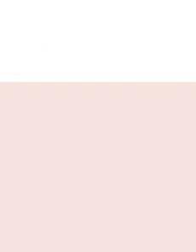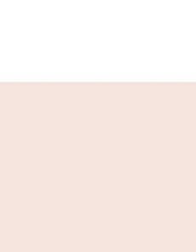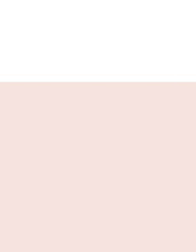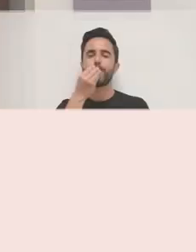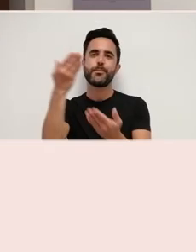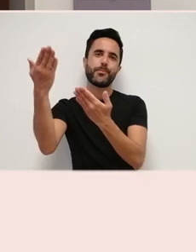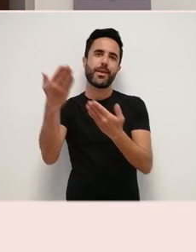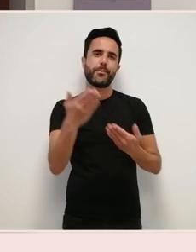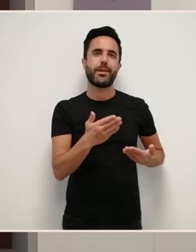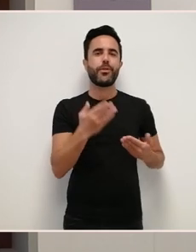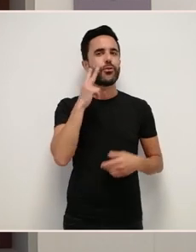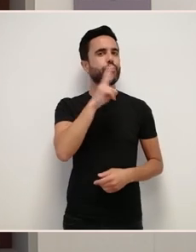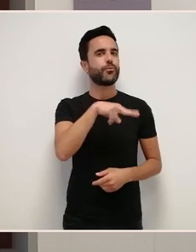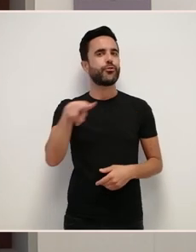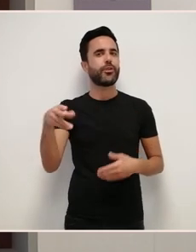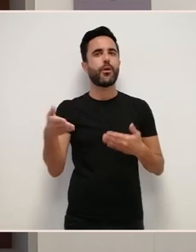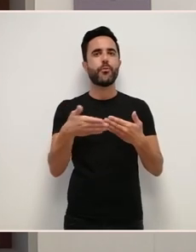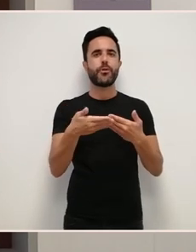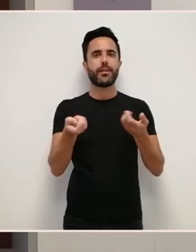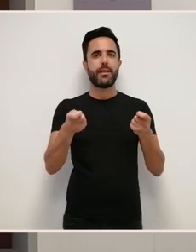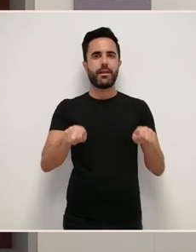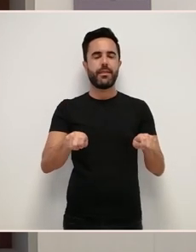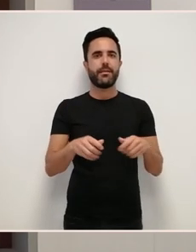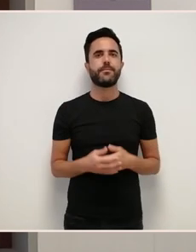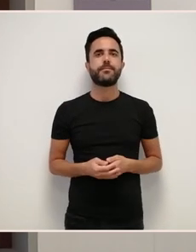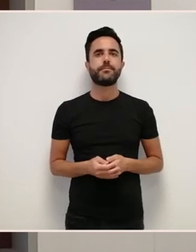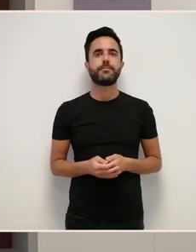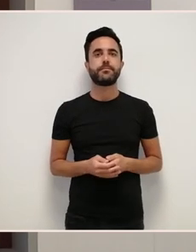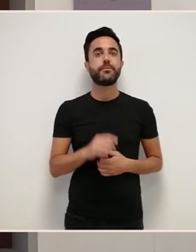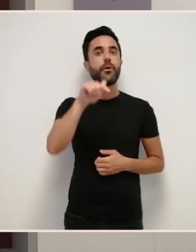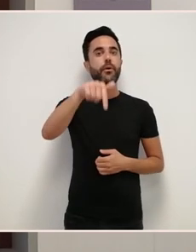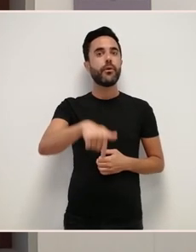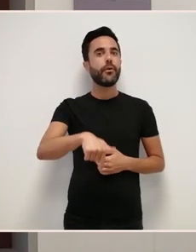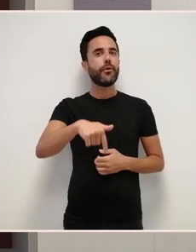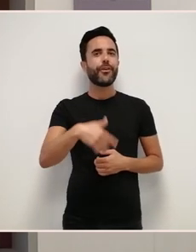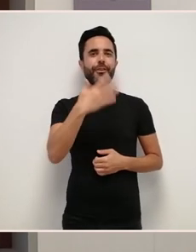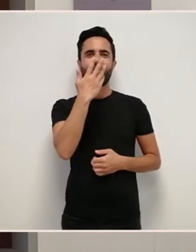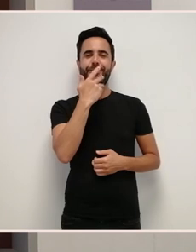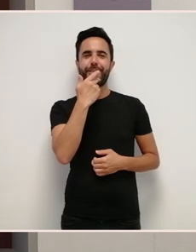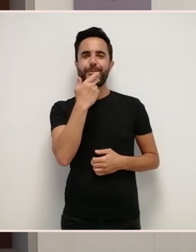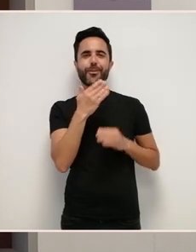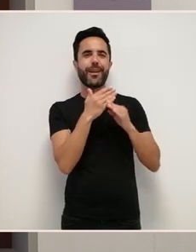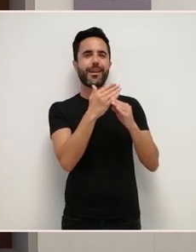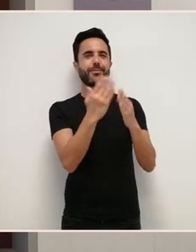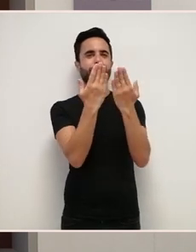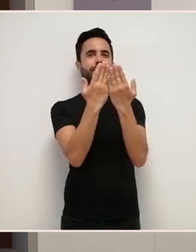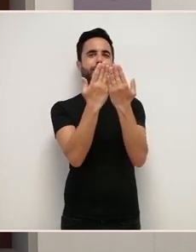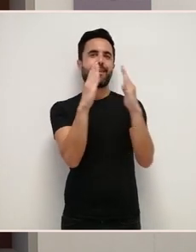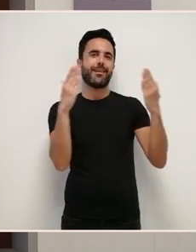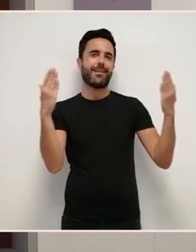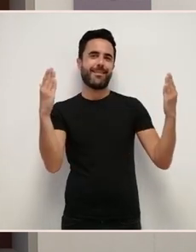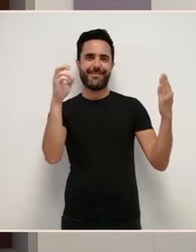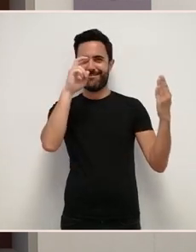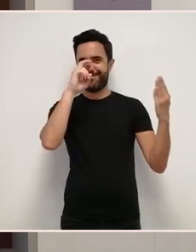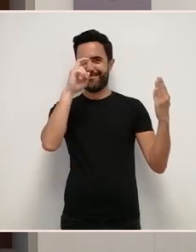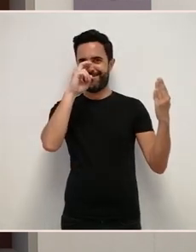Ola e benvidas e benvidos ao Museo A Porta Pechada Nesta ocasión, ímonos a chegar a conhecer os restos do antigo retablo